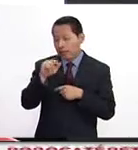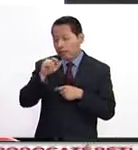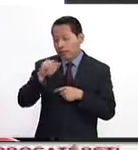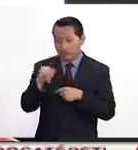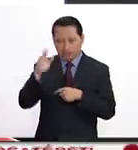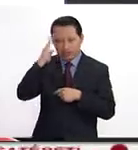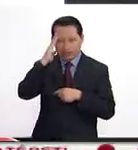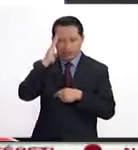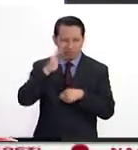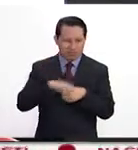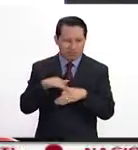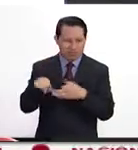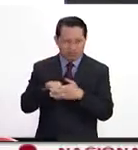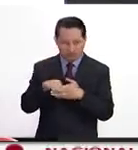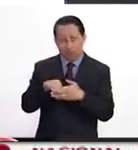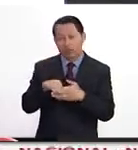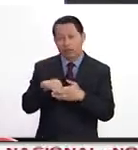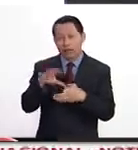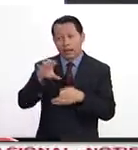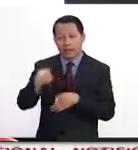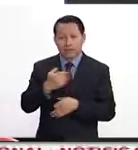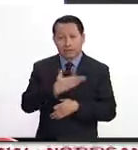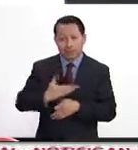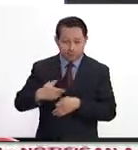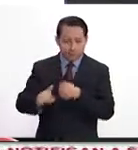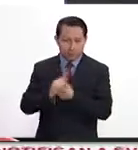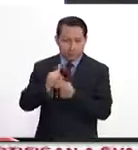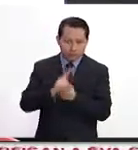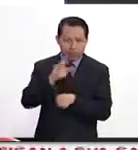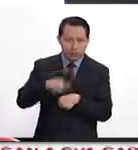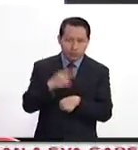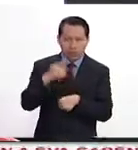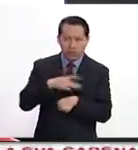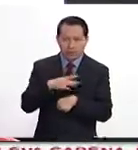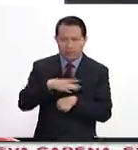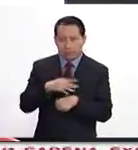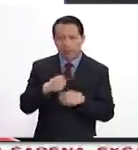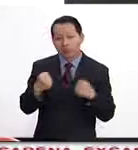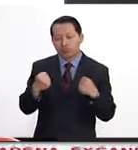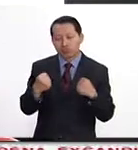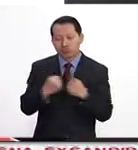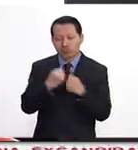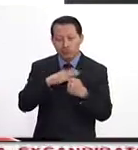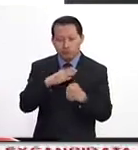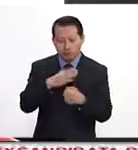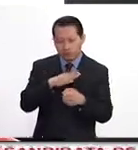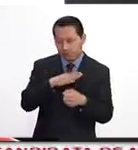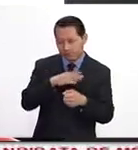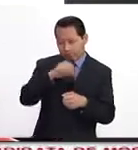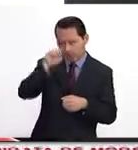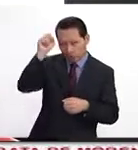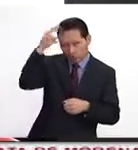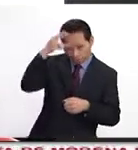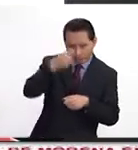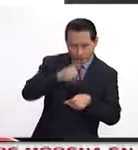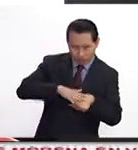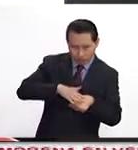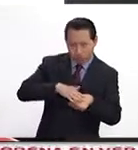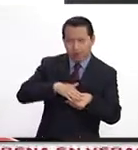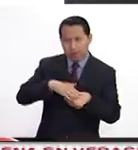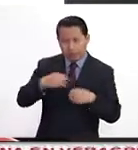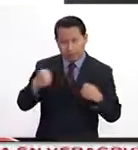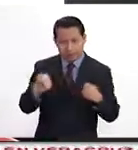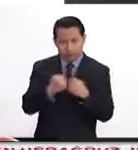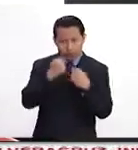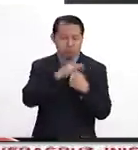a Rouhani, pues llega a la presidencia. La verdad es que la colisión con la administración de Trump pues sí tendría